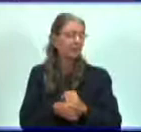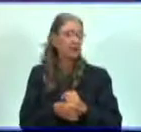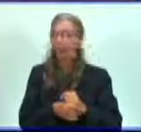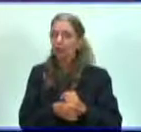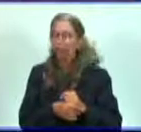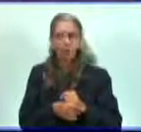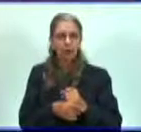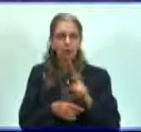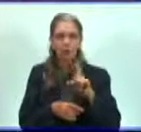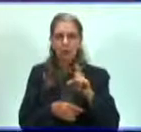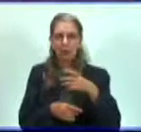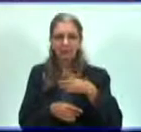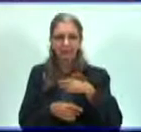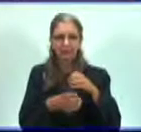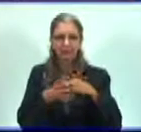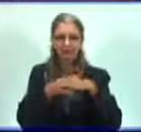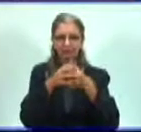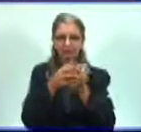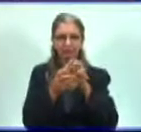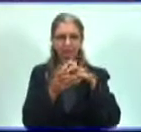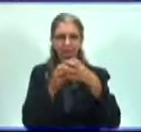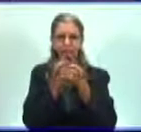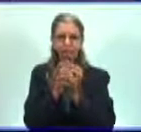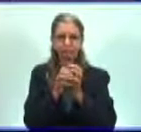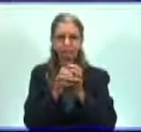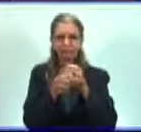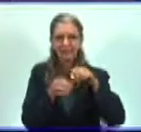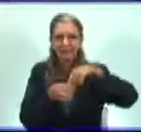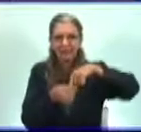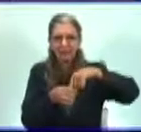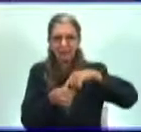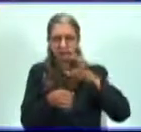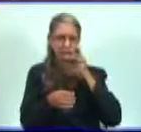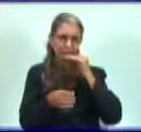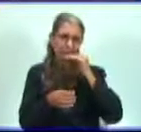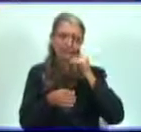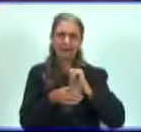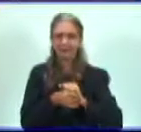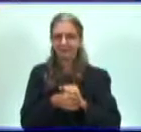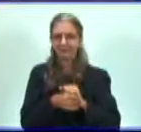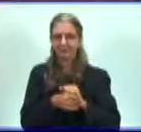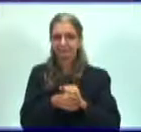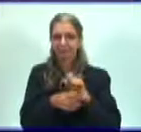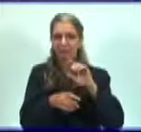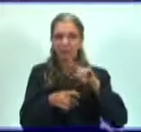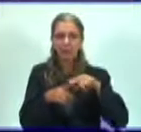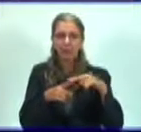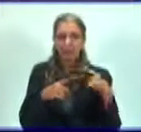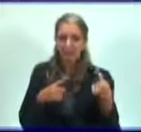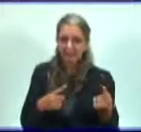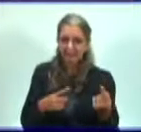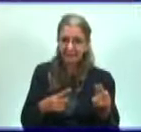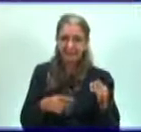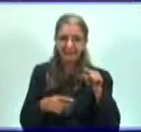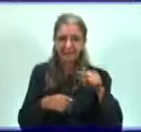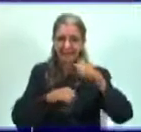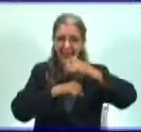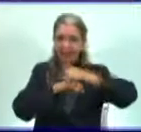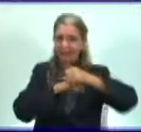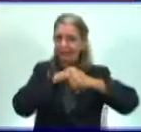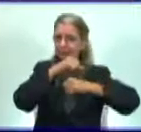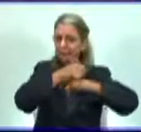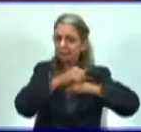ni en el nivel molecular, ni en el nivel celular. ¿Por qué? Porque estas estructuras,